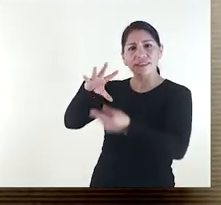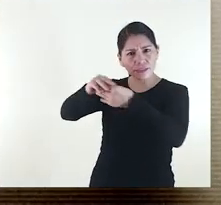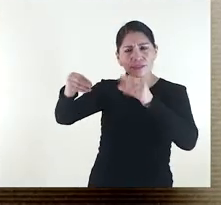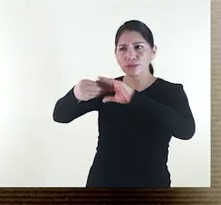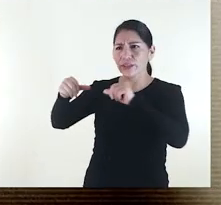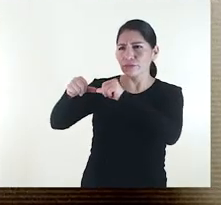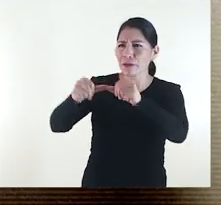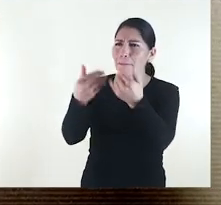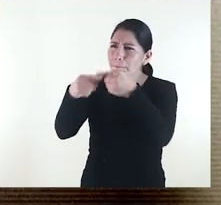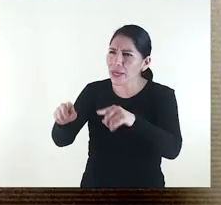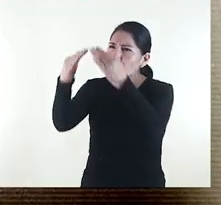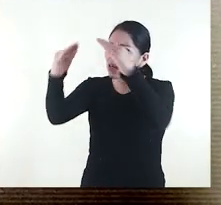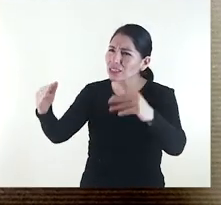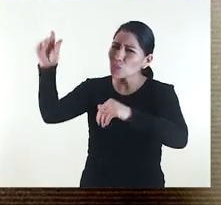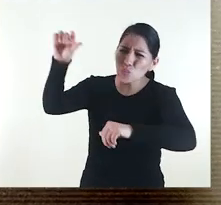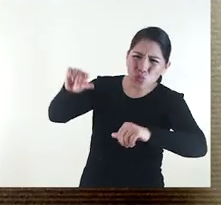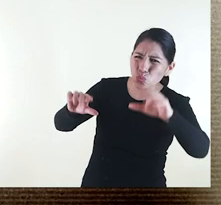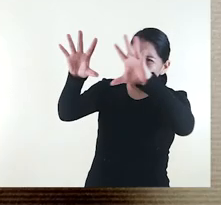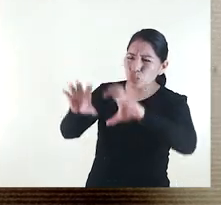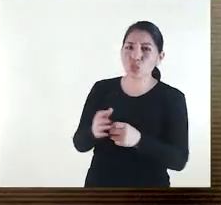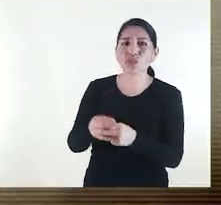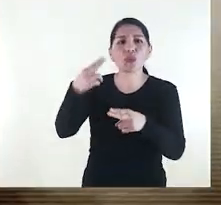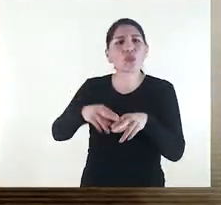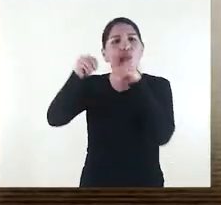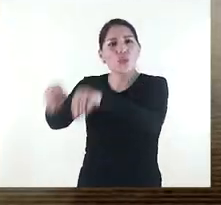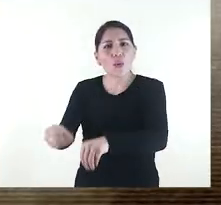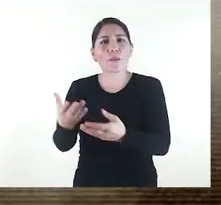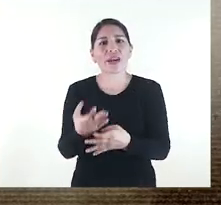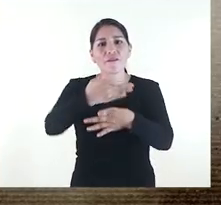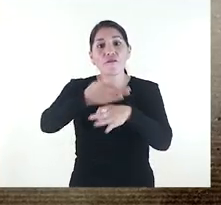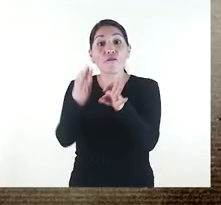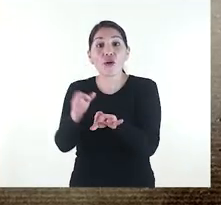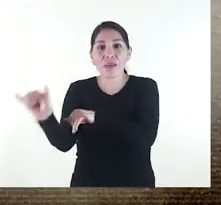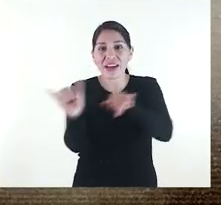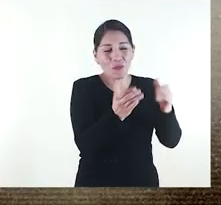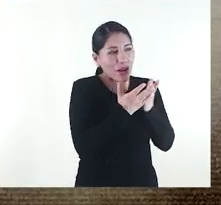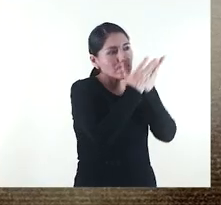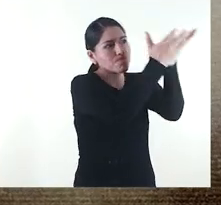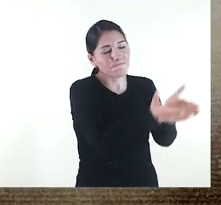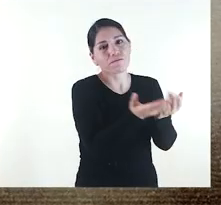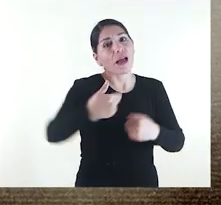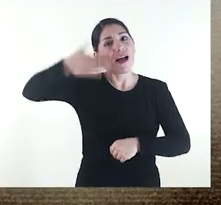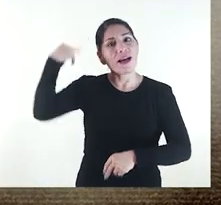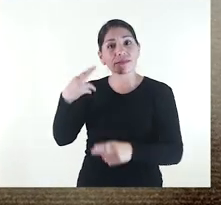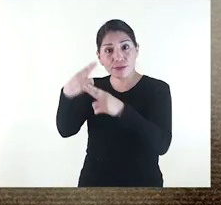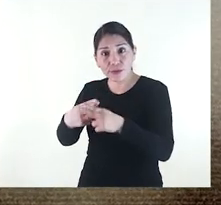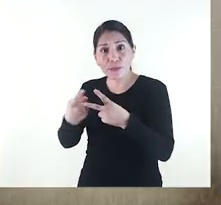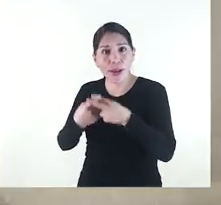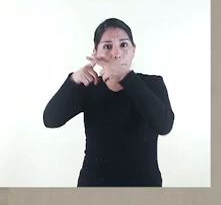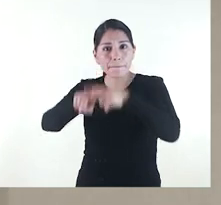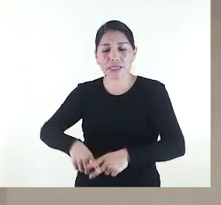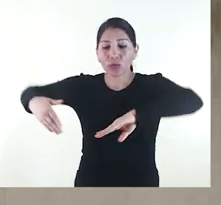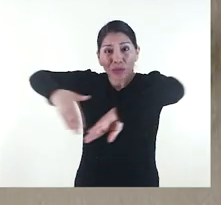resistido más que su estado. Rápidamente apodado El Buque porque se asemeja a la proa de uno de ellos. Su nombre originalmente fue el